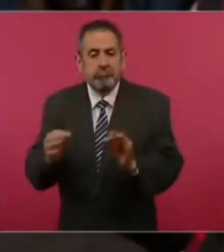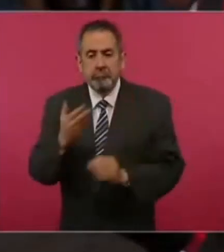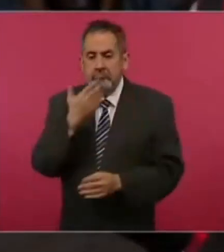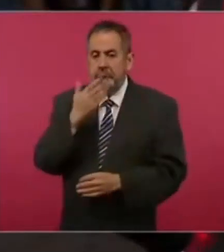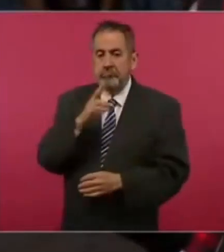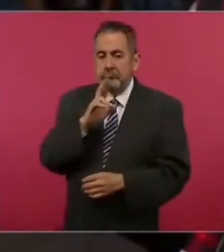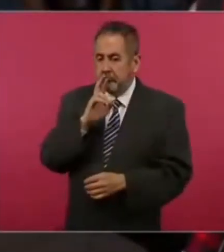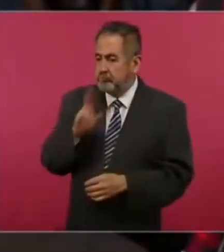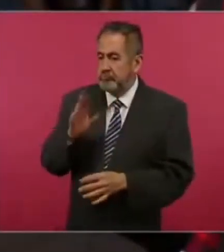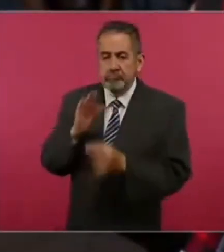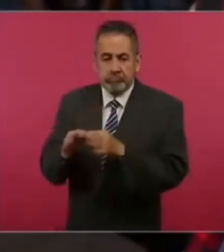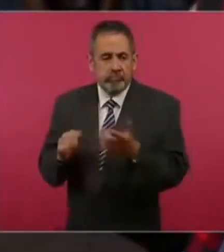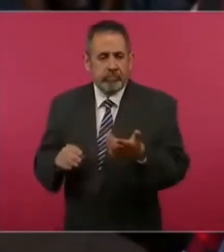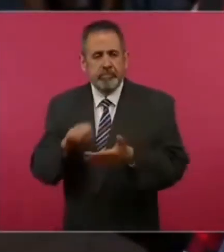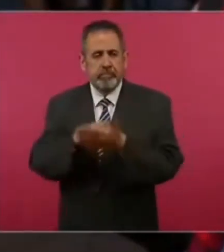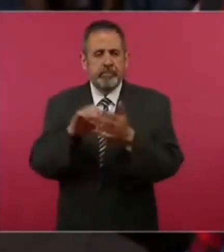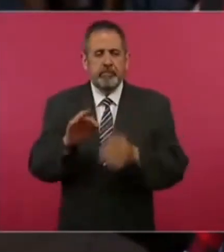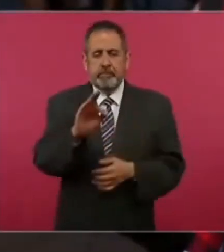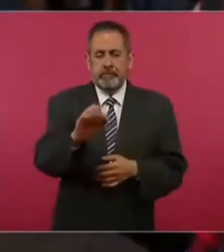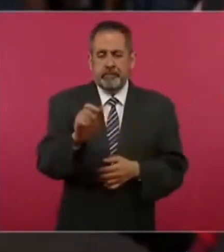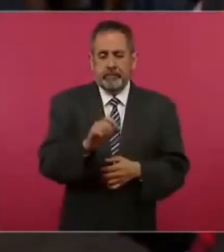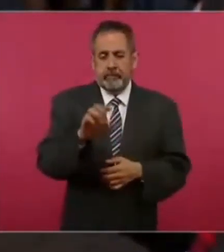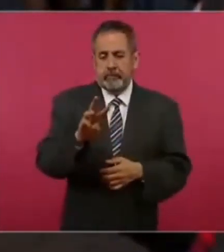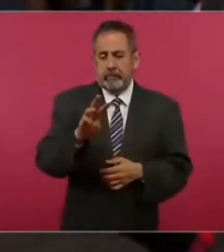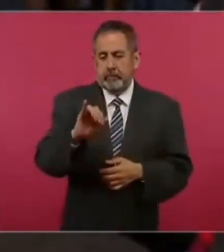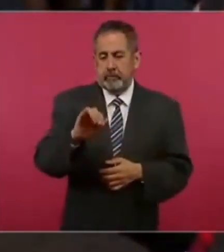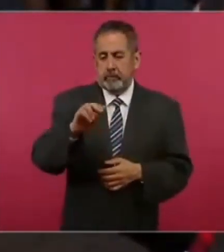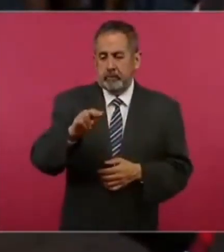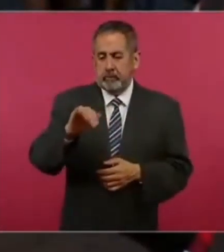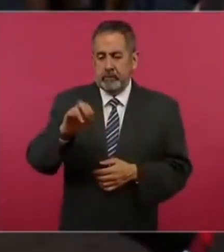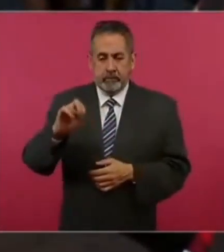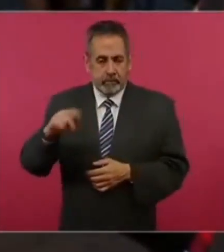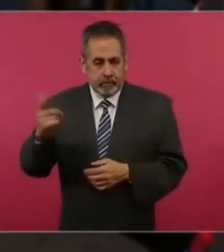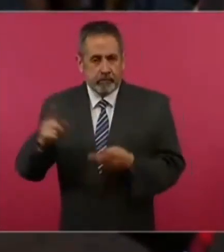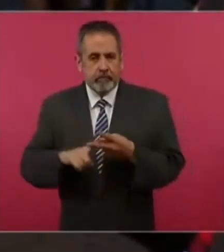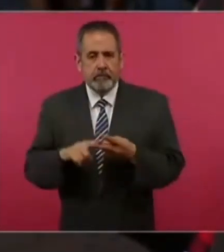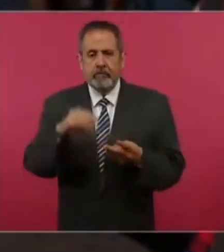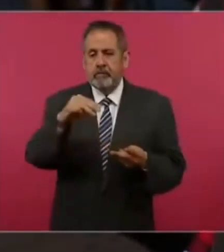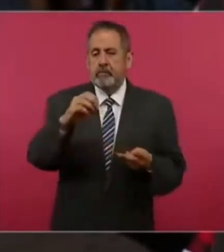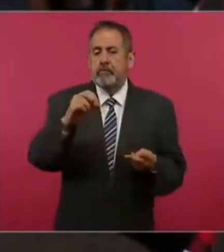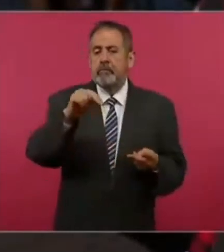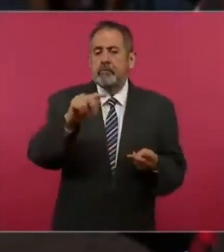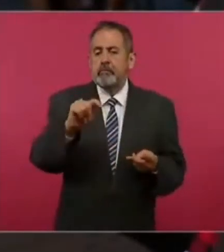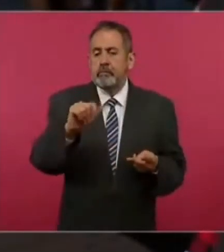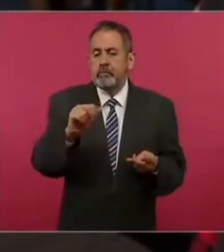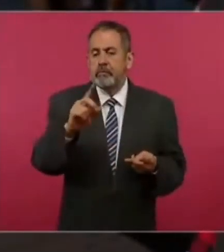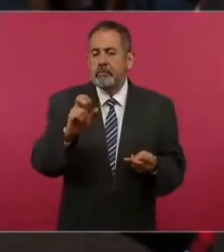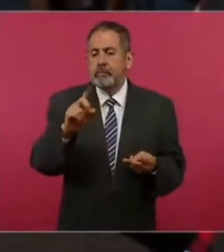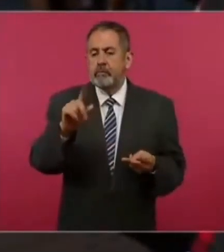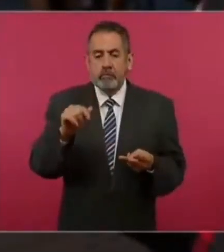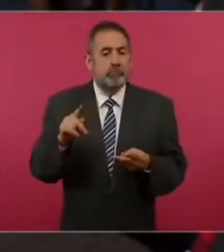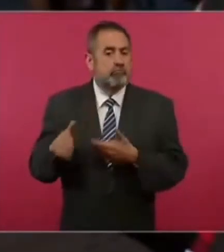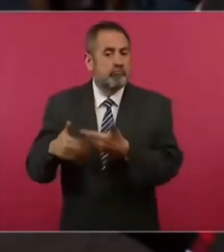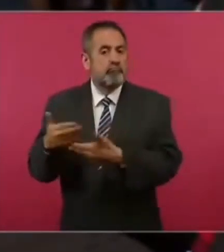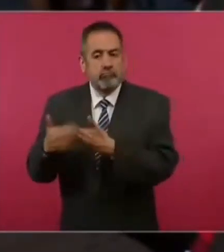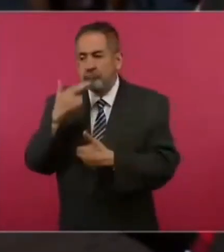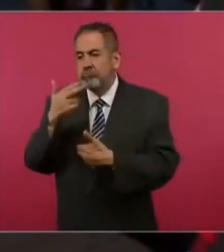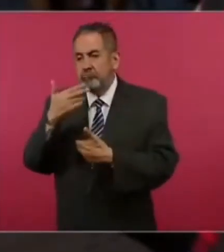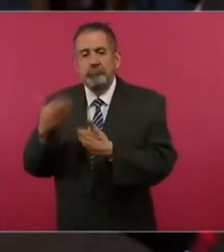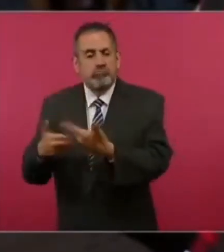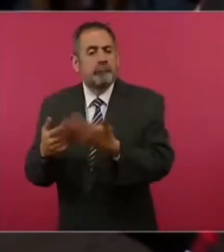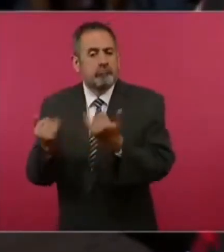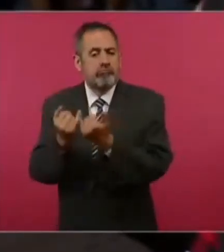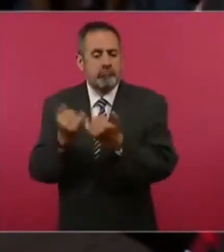le comentaba de FX Winning, pues también recuerda un poco a Montadeudas, que se ha avanzado en el tema, y bueno, pues,